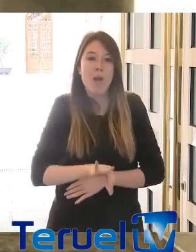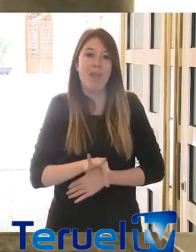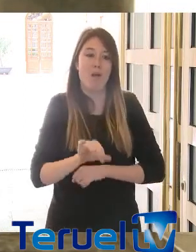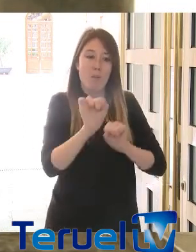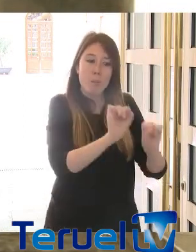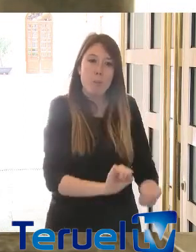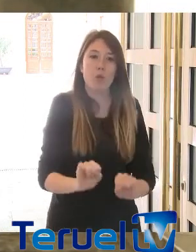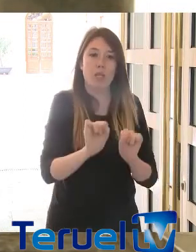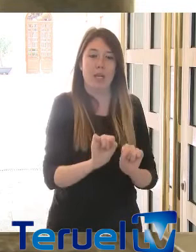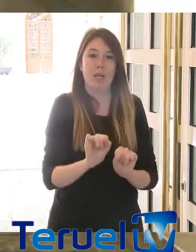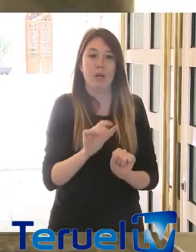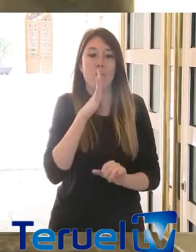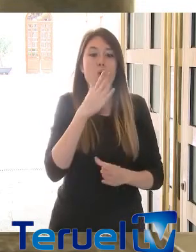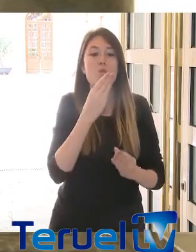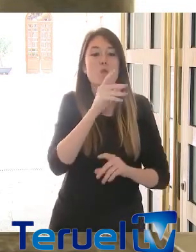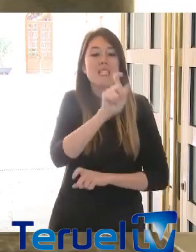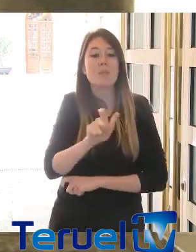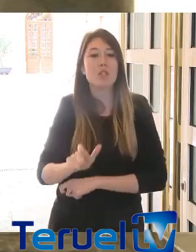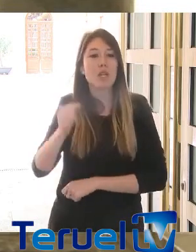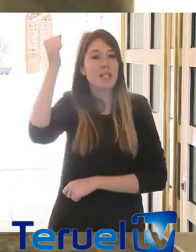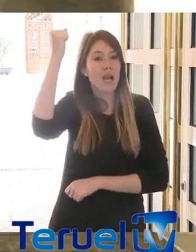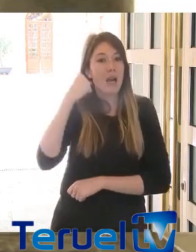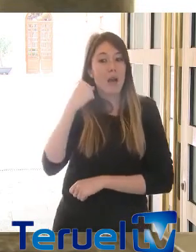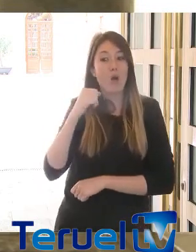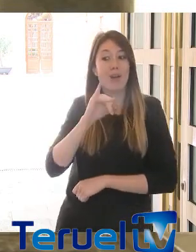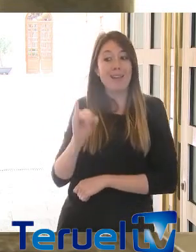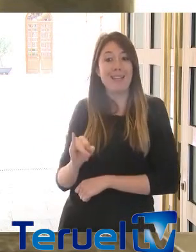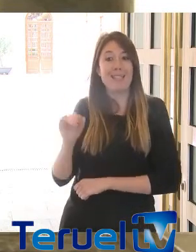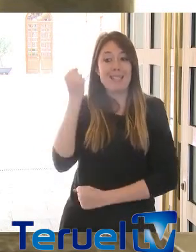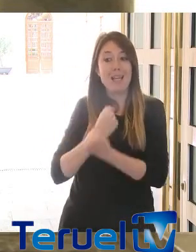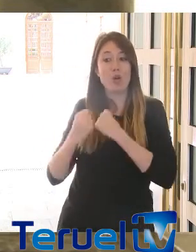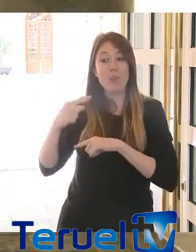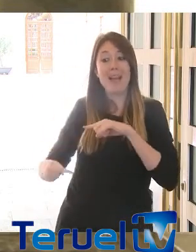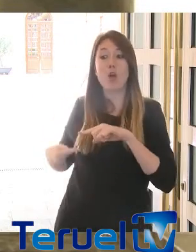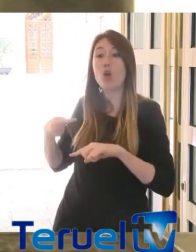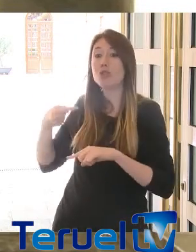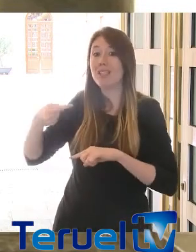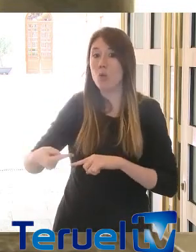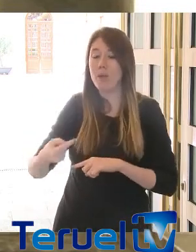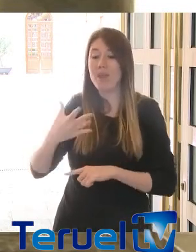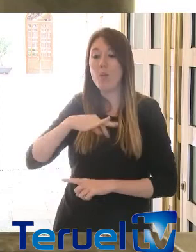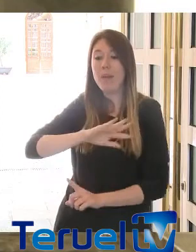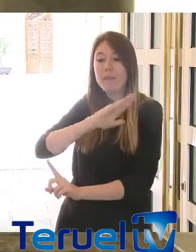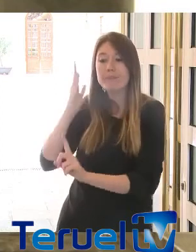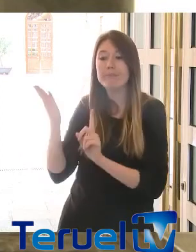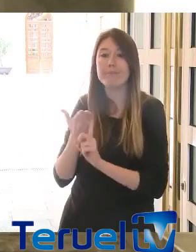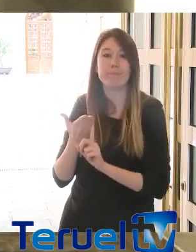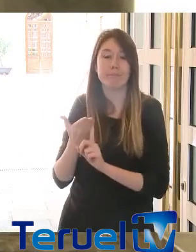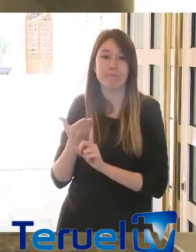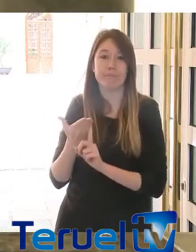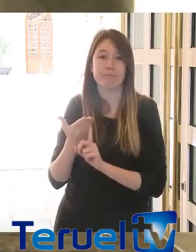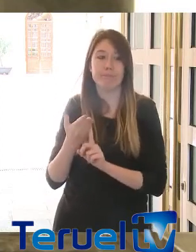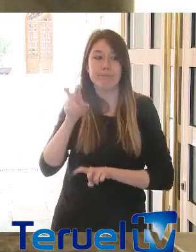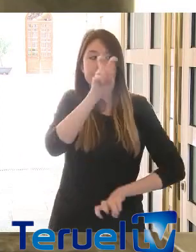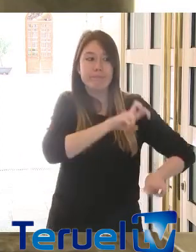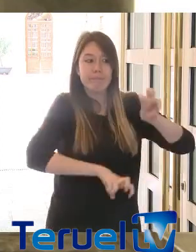a que mucha gente aragonesa que, como consecuencia de esa crisis económica, pueda quedarse rezagada a la hora de la